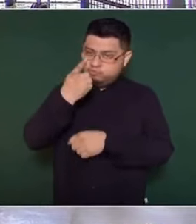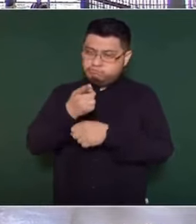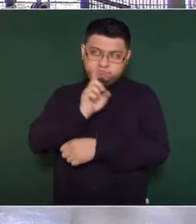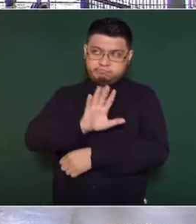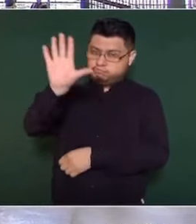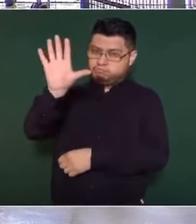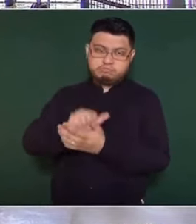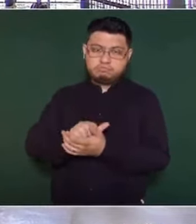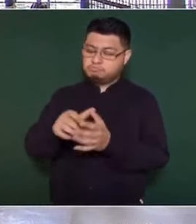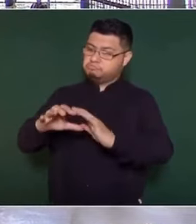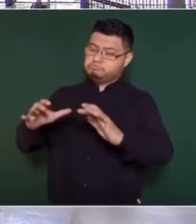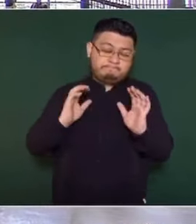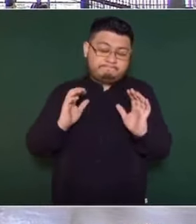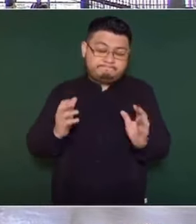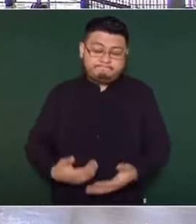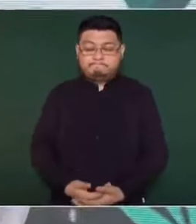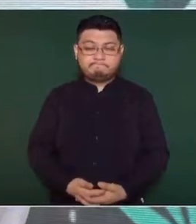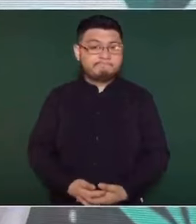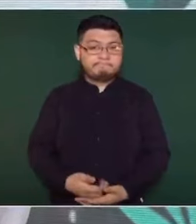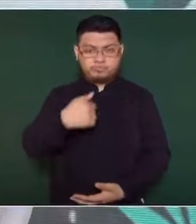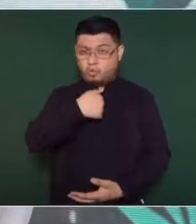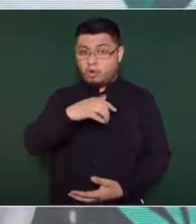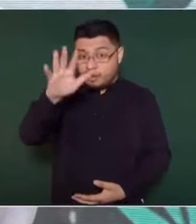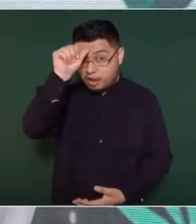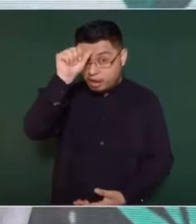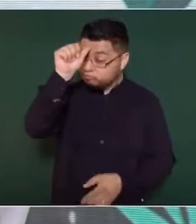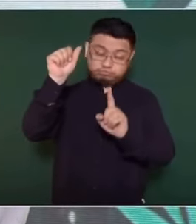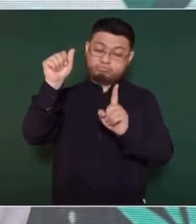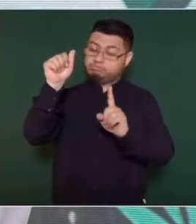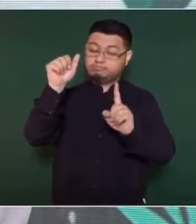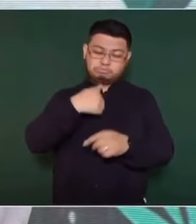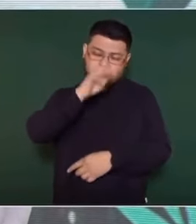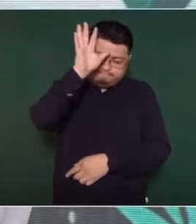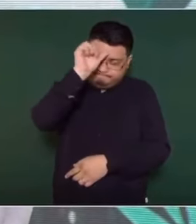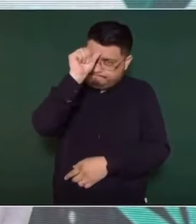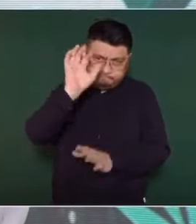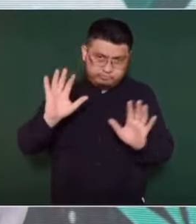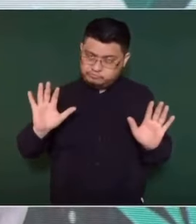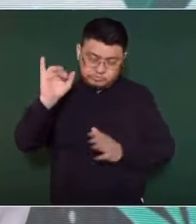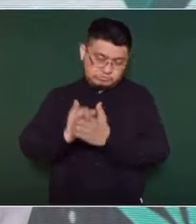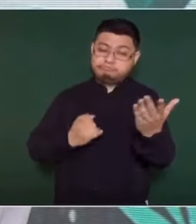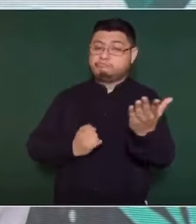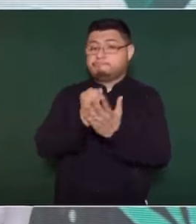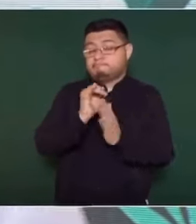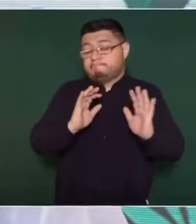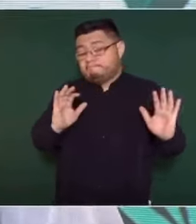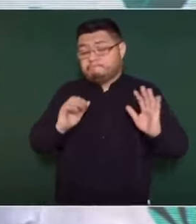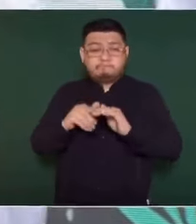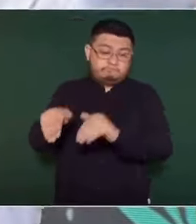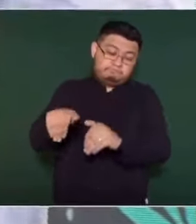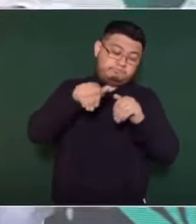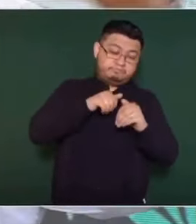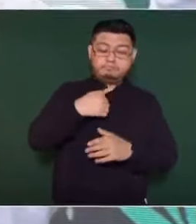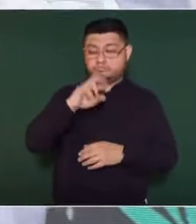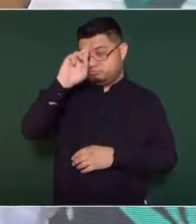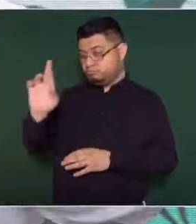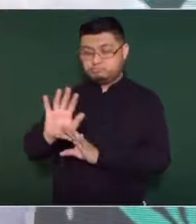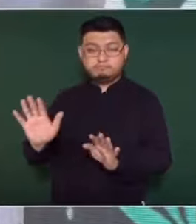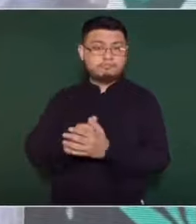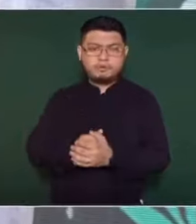de la mayoría de los argentinos. Yo no estoy de acuerdo con esas políticas. Es como regresar